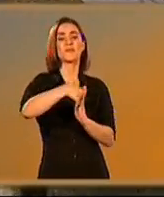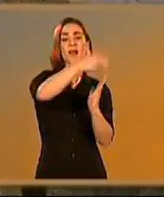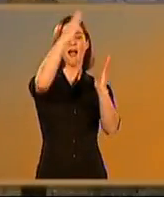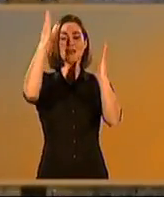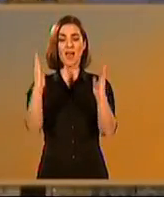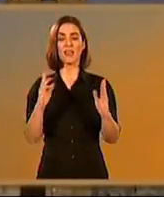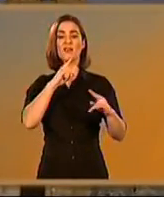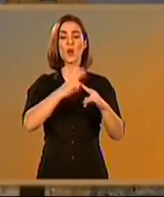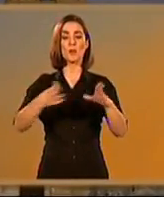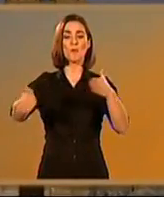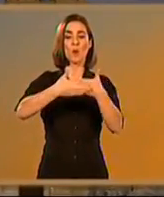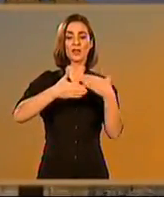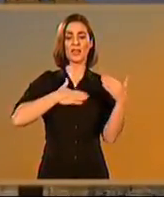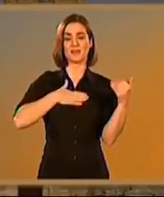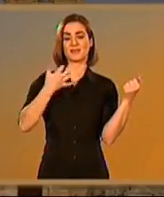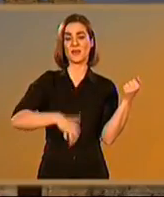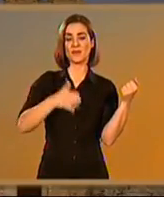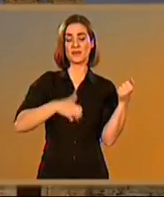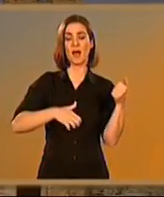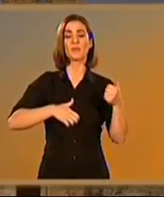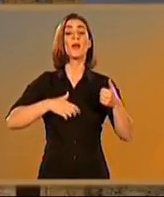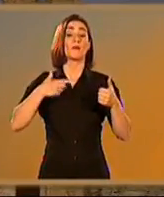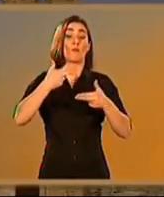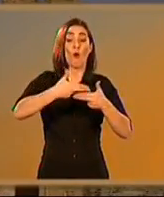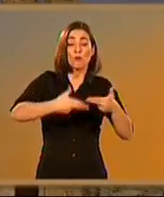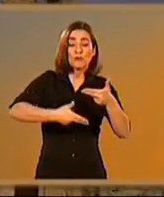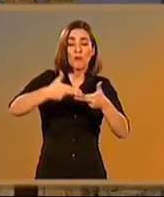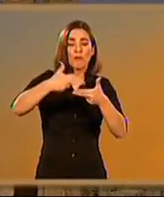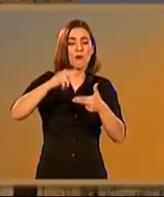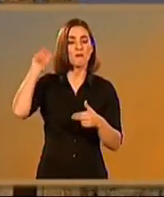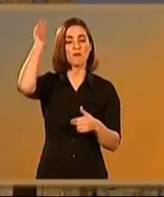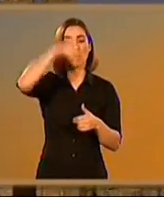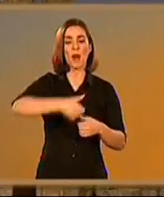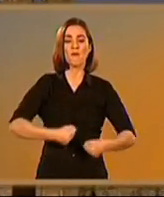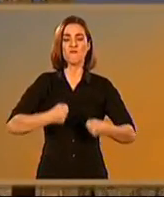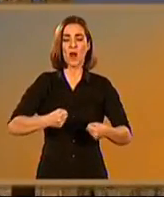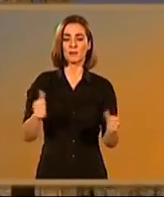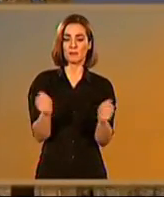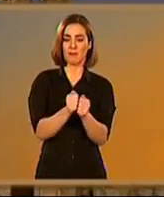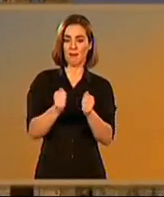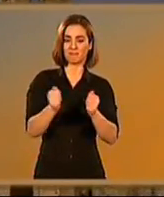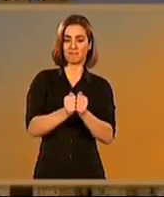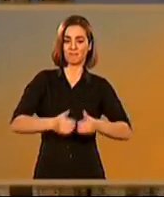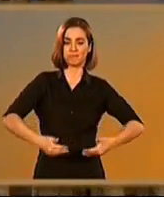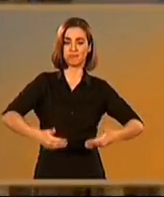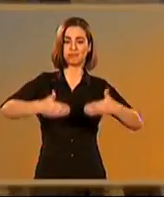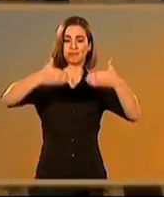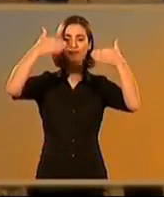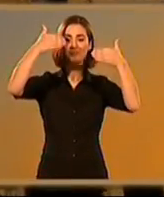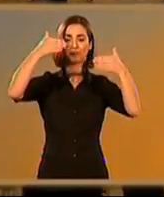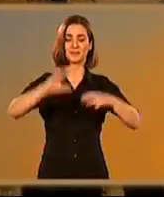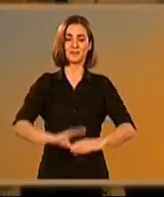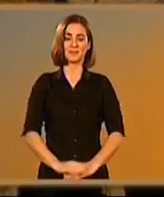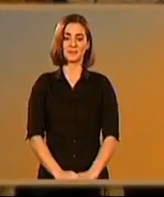como dace el Alcázar de la Puerta de Sevilla. Impresionante construcción romana que llama la atención por la solidez de su estructura.